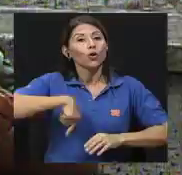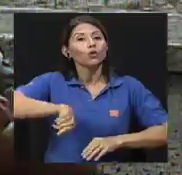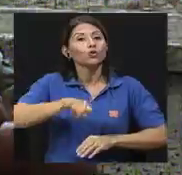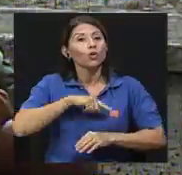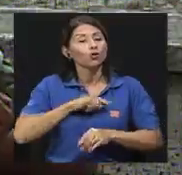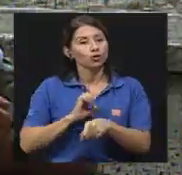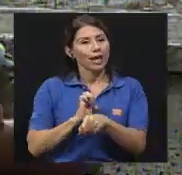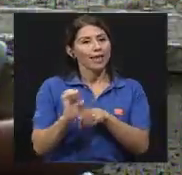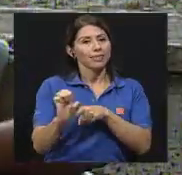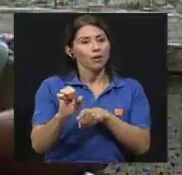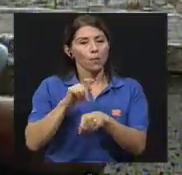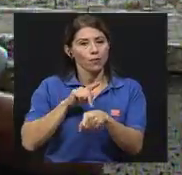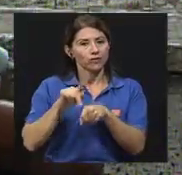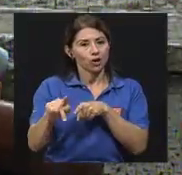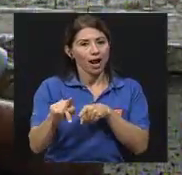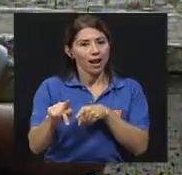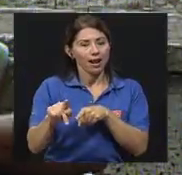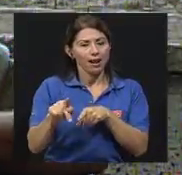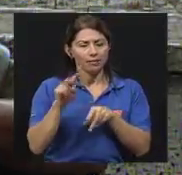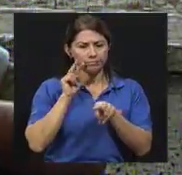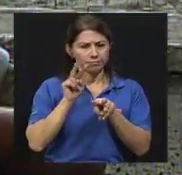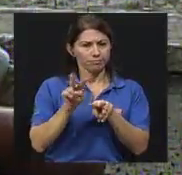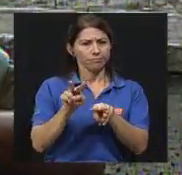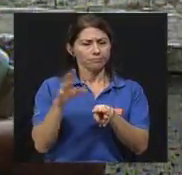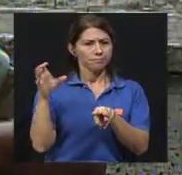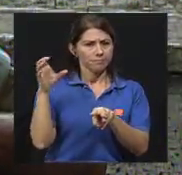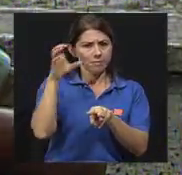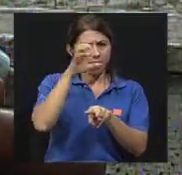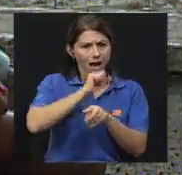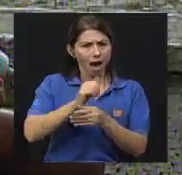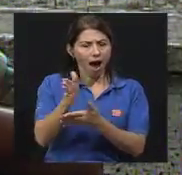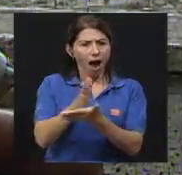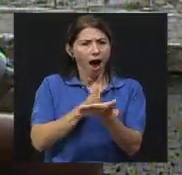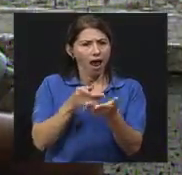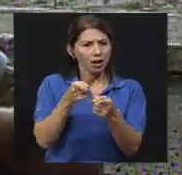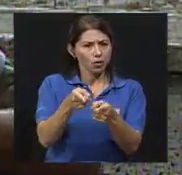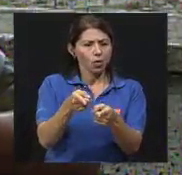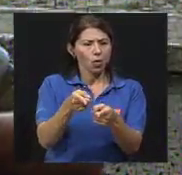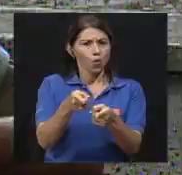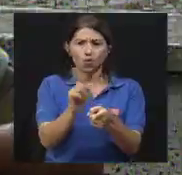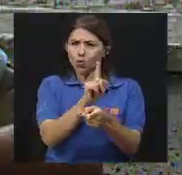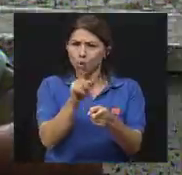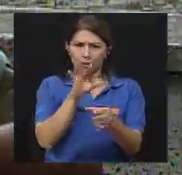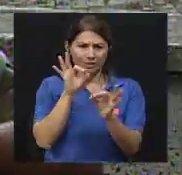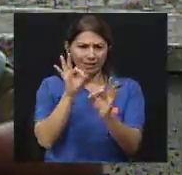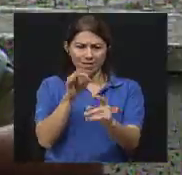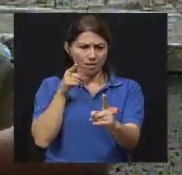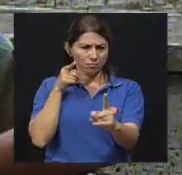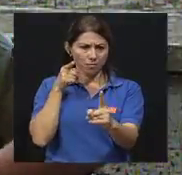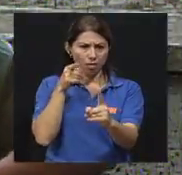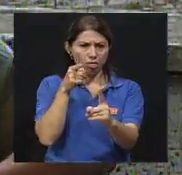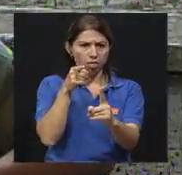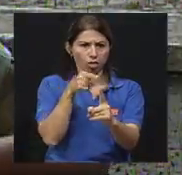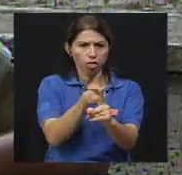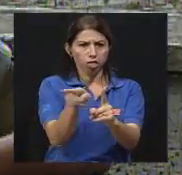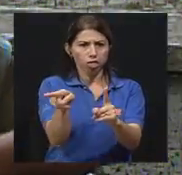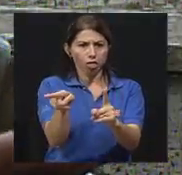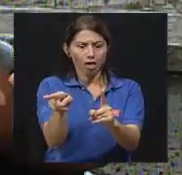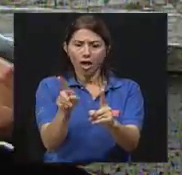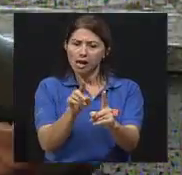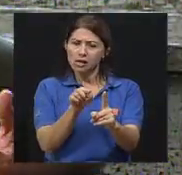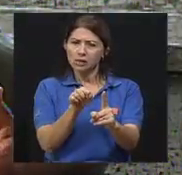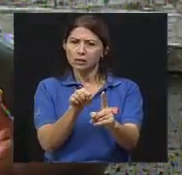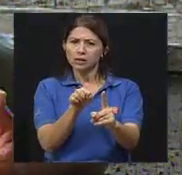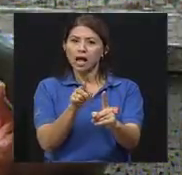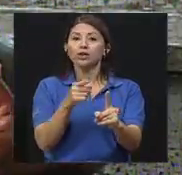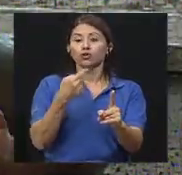profesionales es que si empezamos a ver que algo está, digamos, desviándose de los objetivos del tratamiento, ya sea